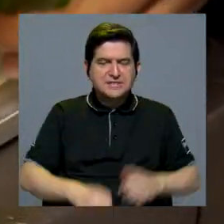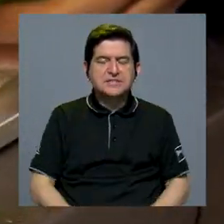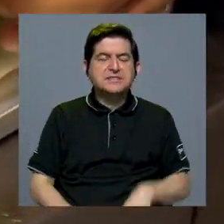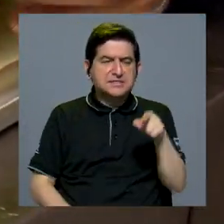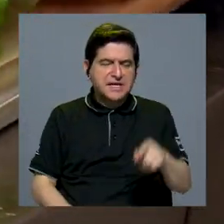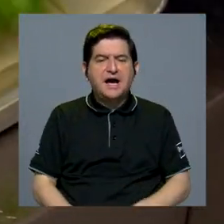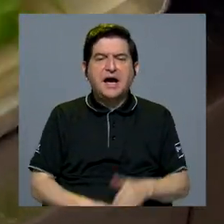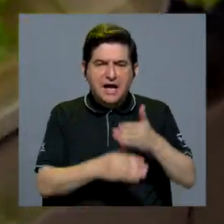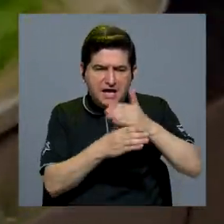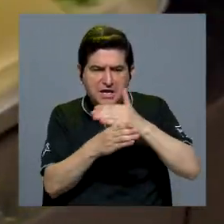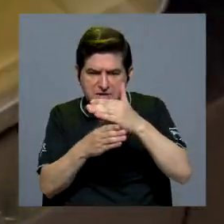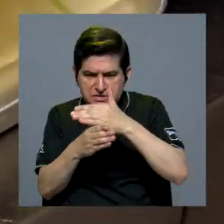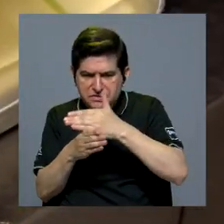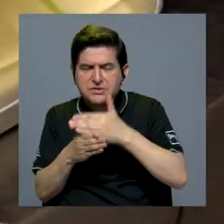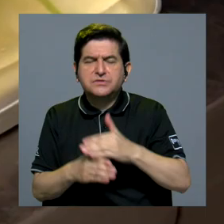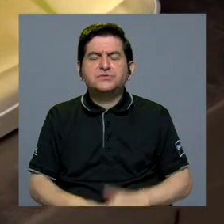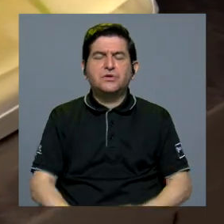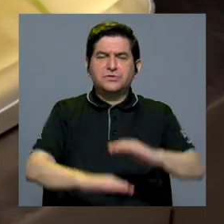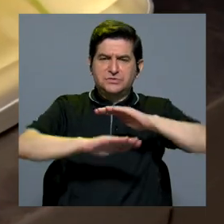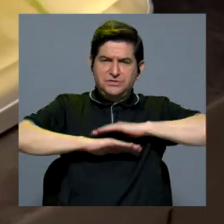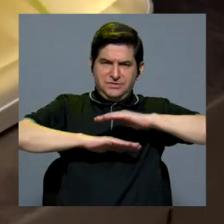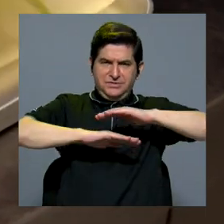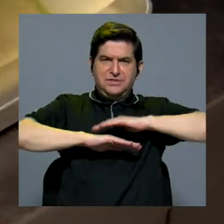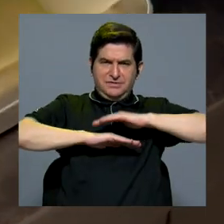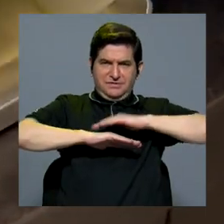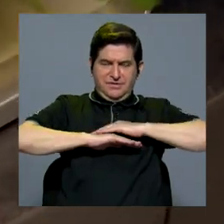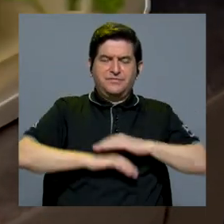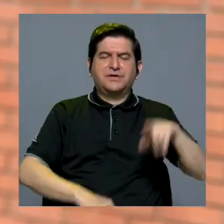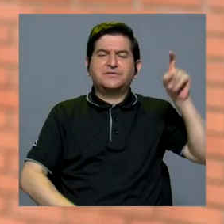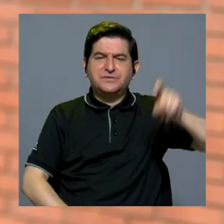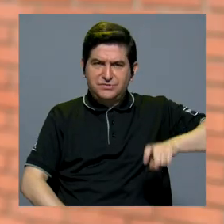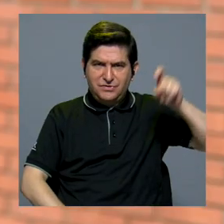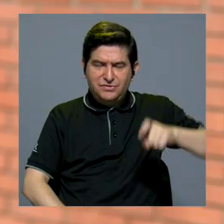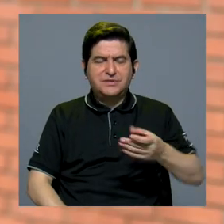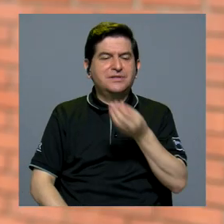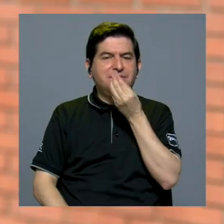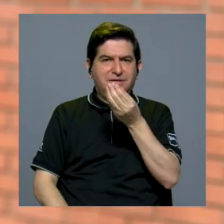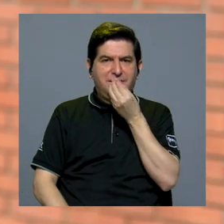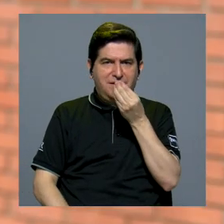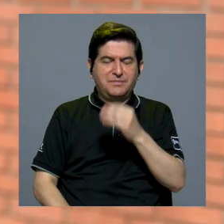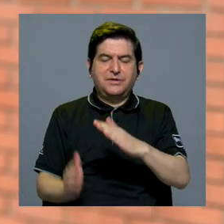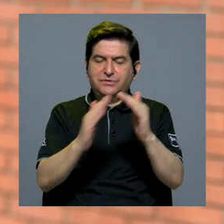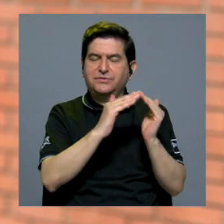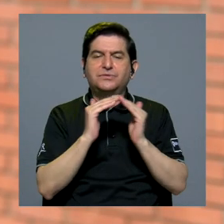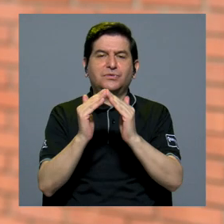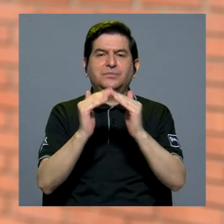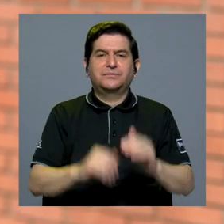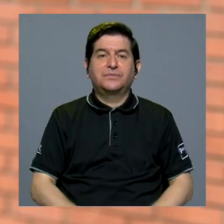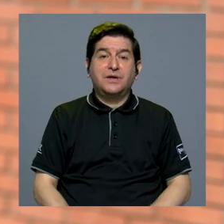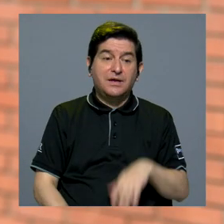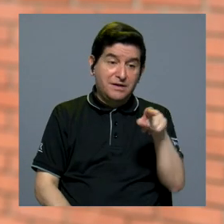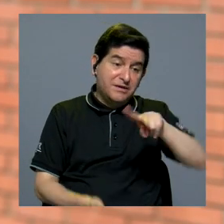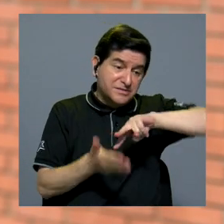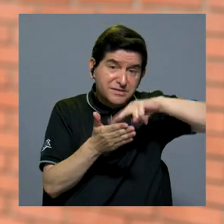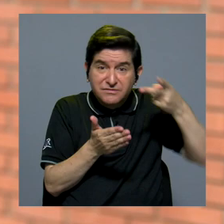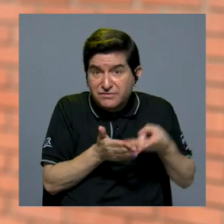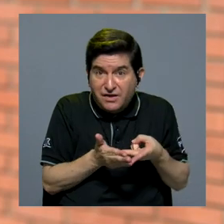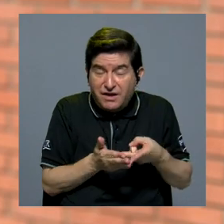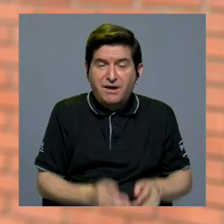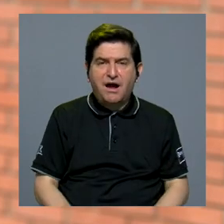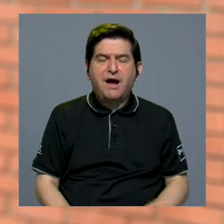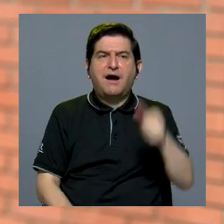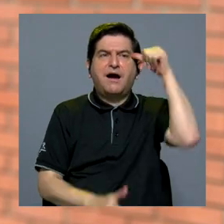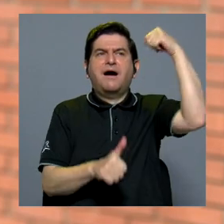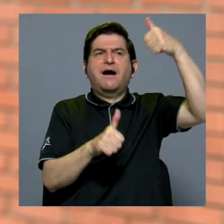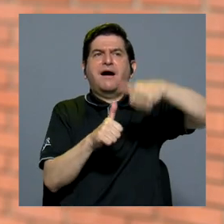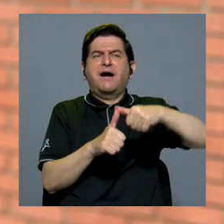abastecimiento para satisfacer las necesidades de alimentación de la población. Y eso implica tener